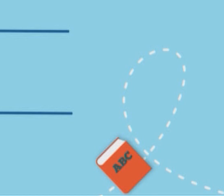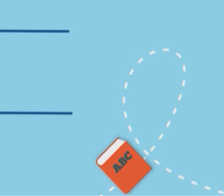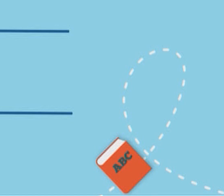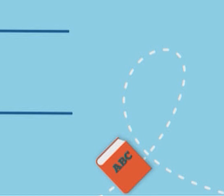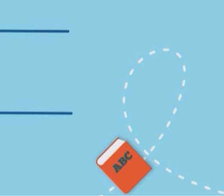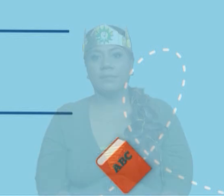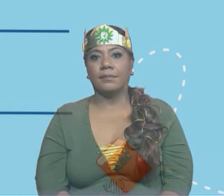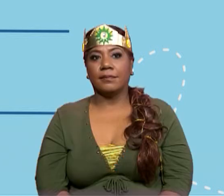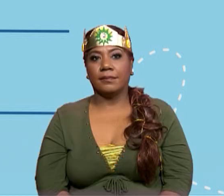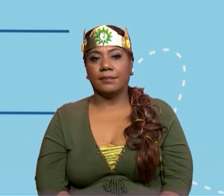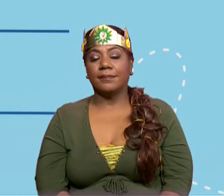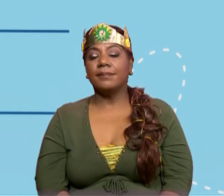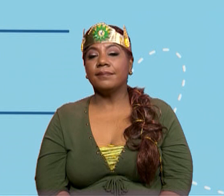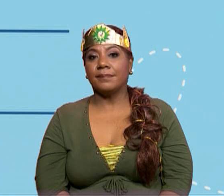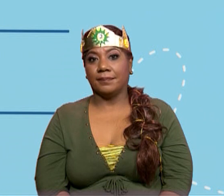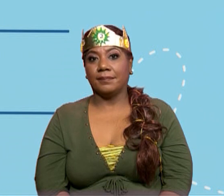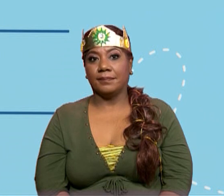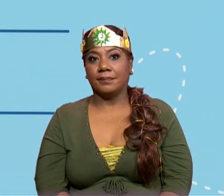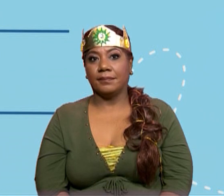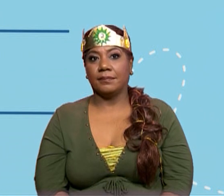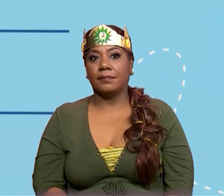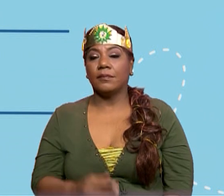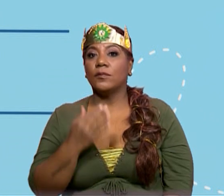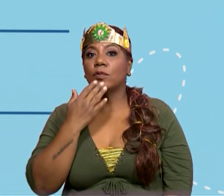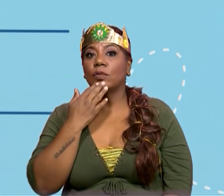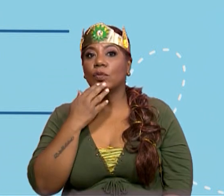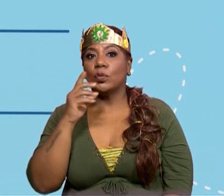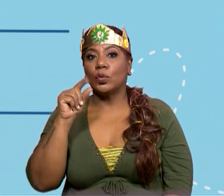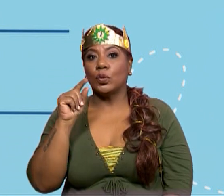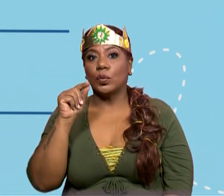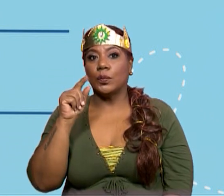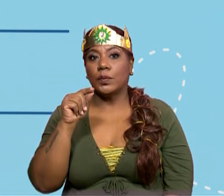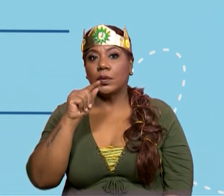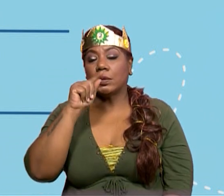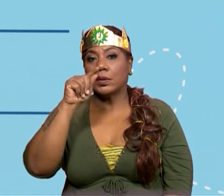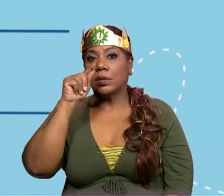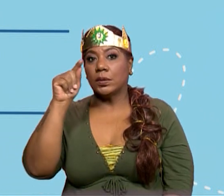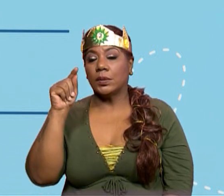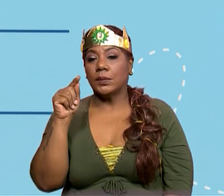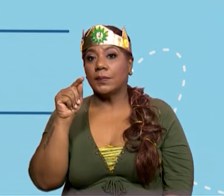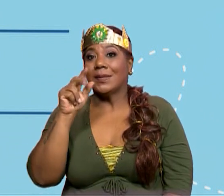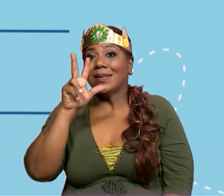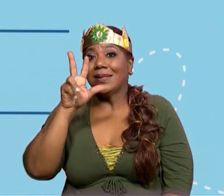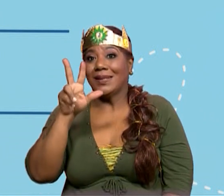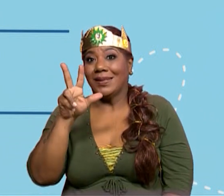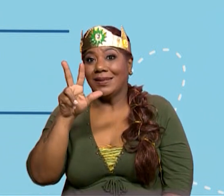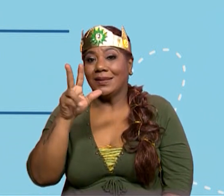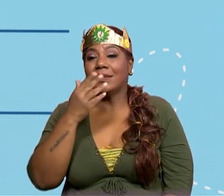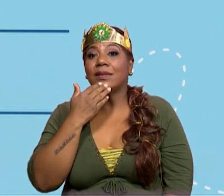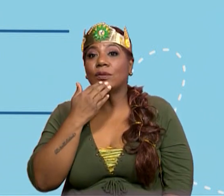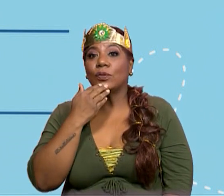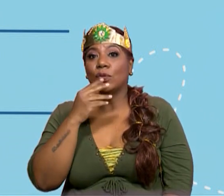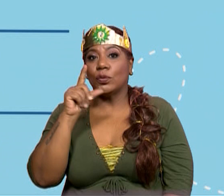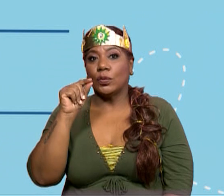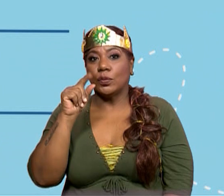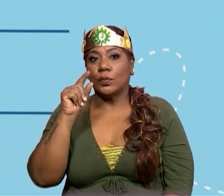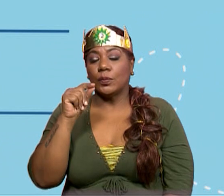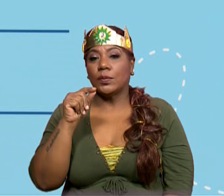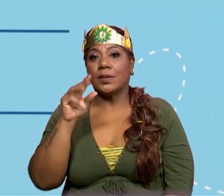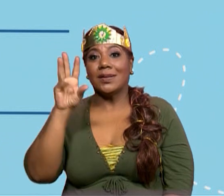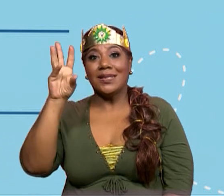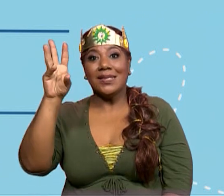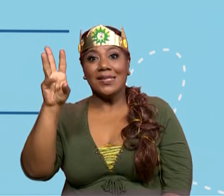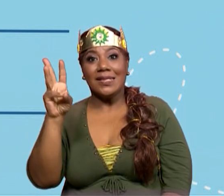segunda fracción o el segundo círculo me indica que he tomado tres partes y ¿en cuántas